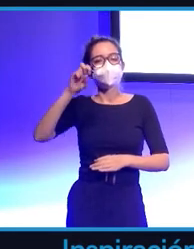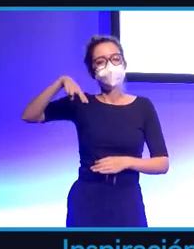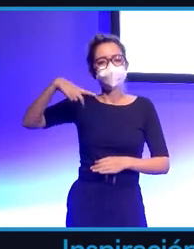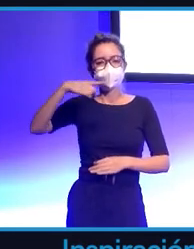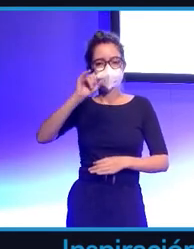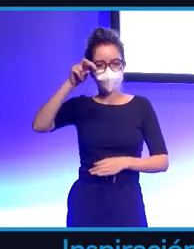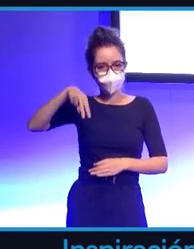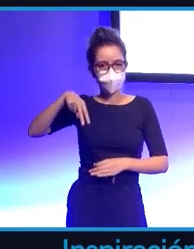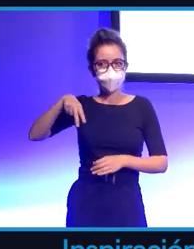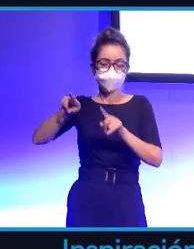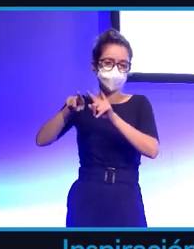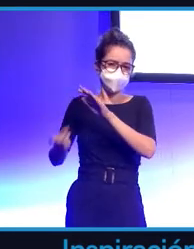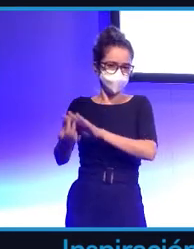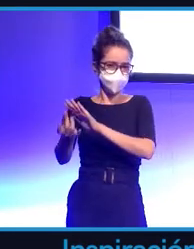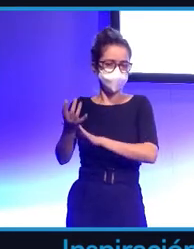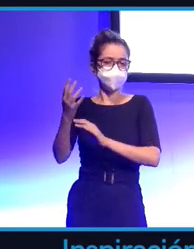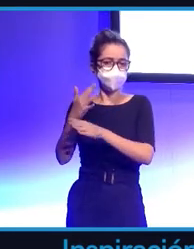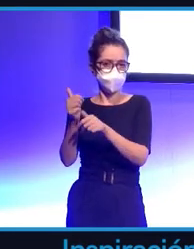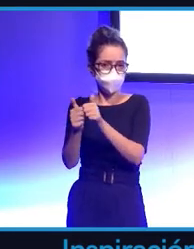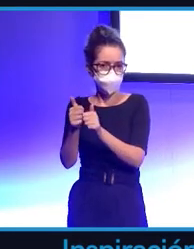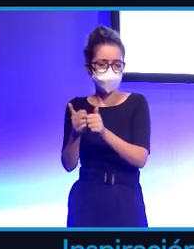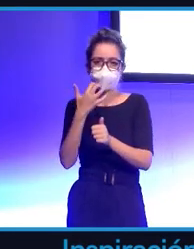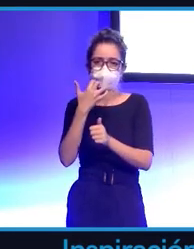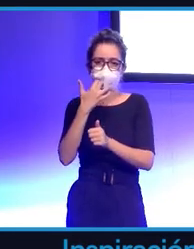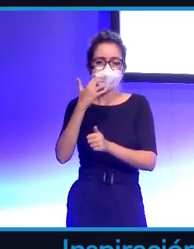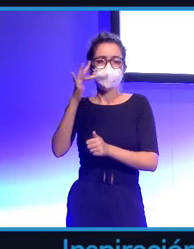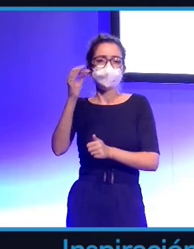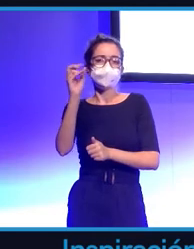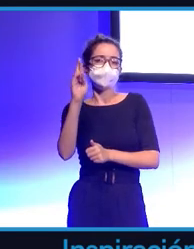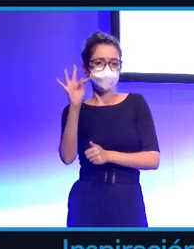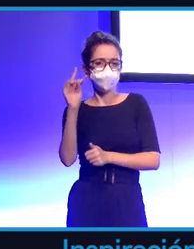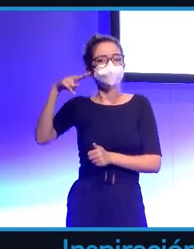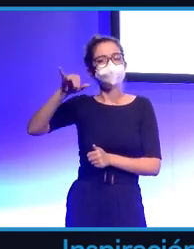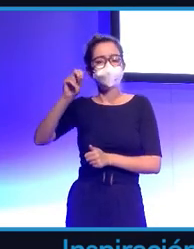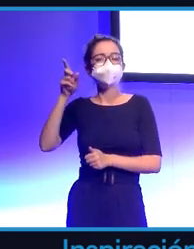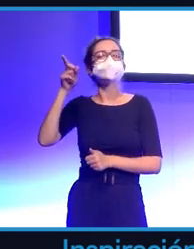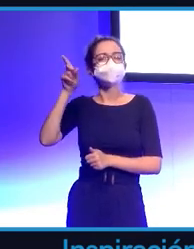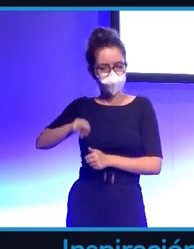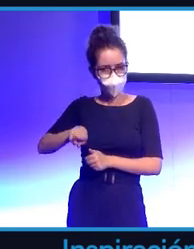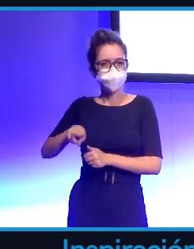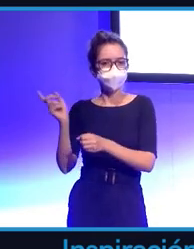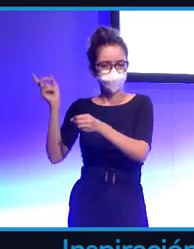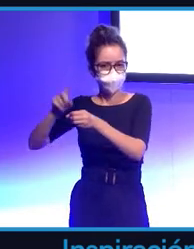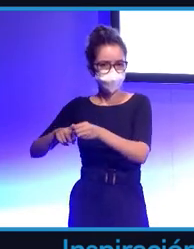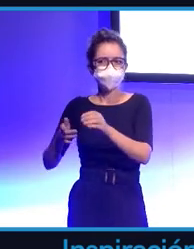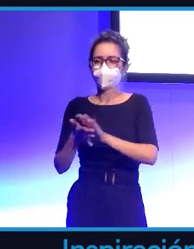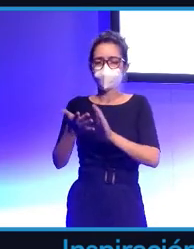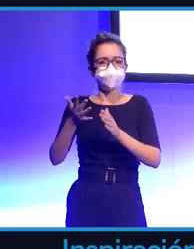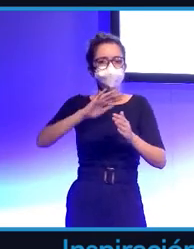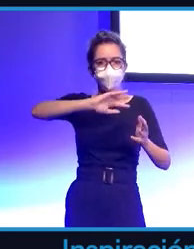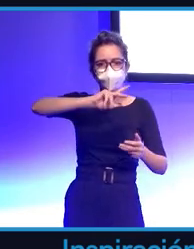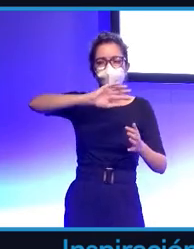de videojuegos, de plataformas como Fortnite, se mete en el metaverso, etcétera, etcétera. No paran de salir noticias